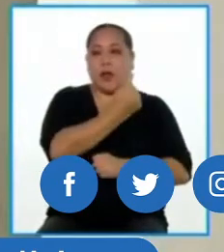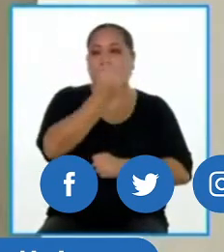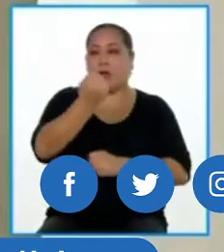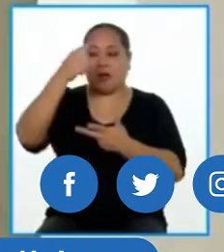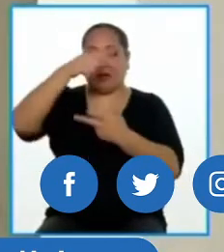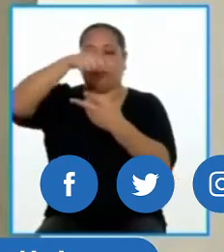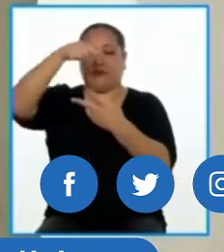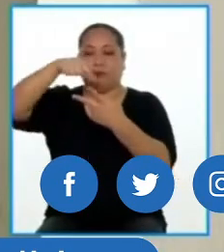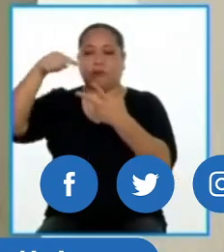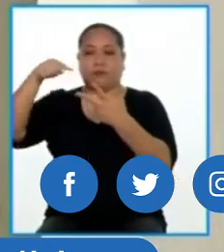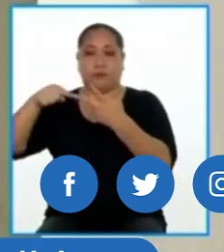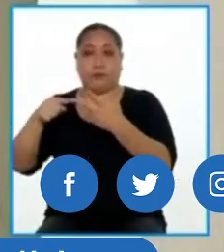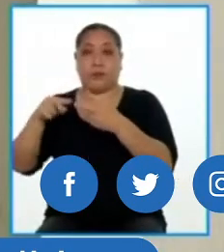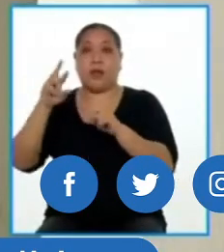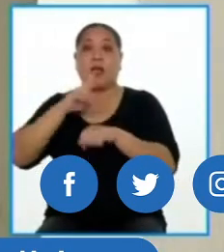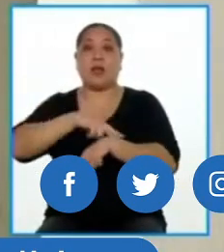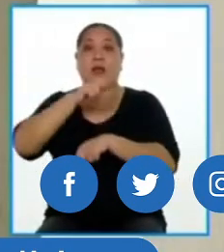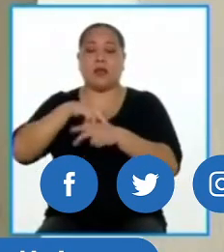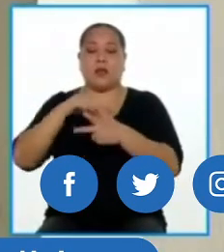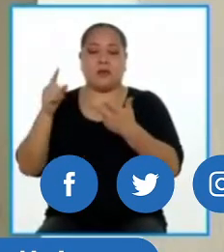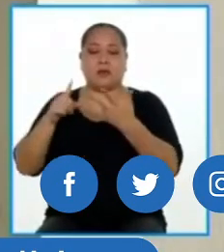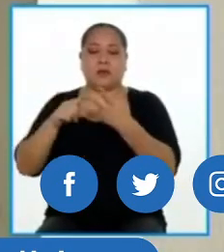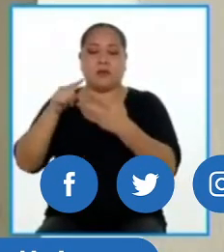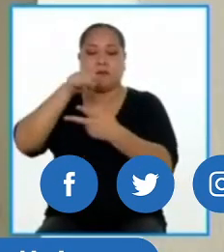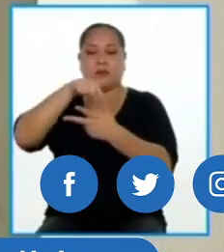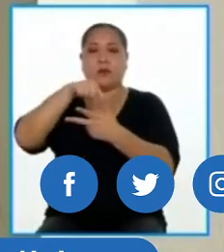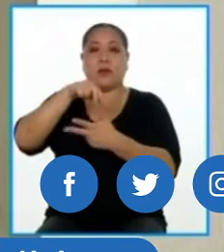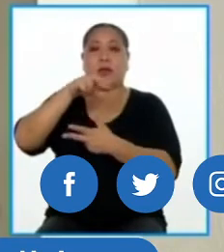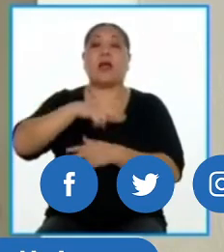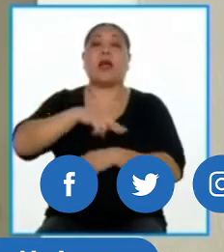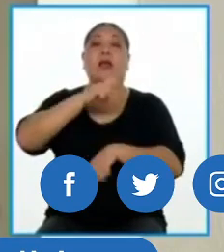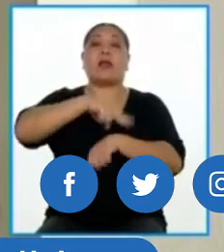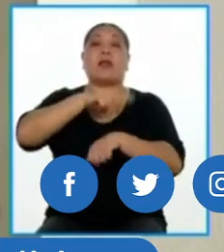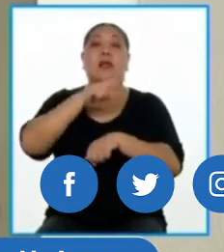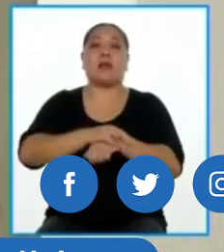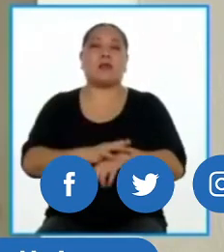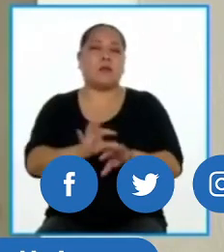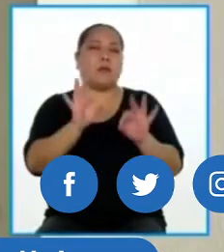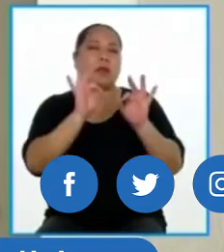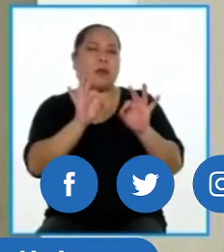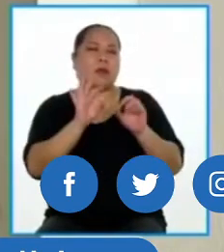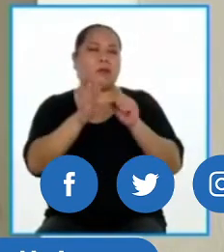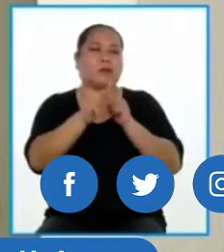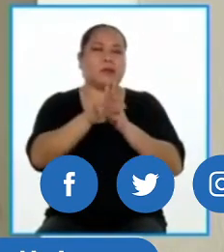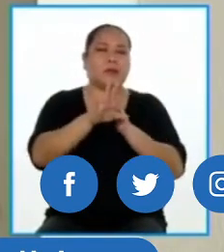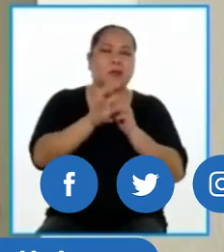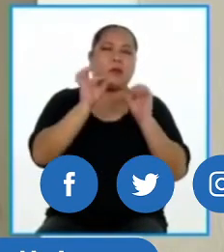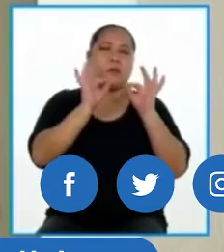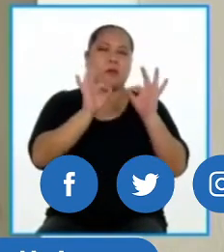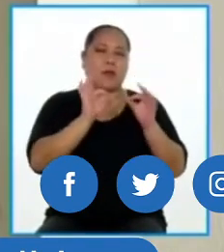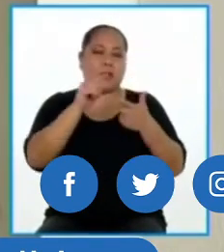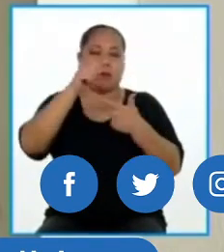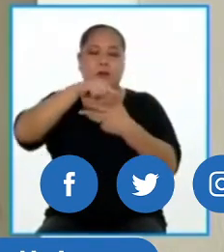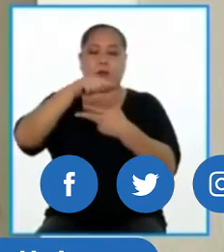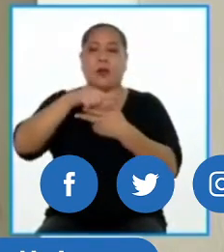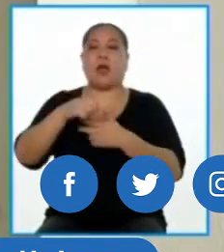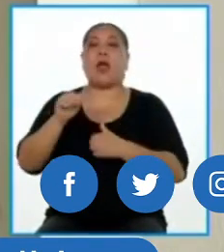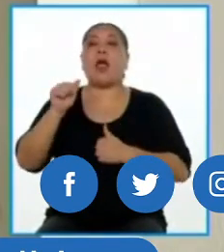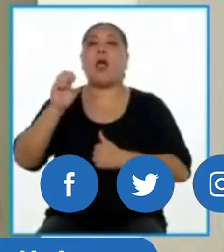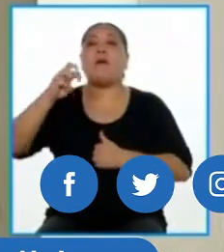grupos de regiones, para las regiones que tienen alerta moderada, es decir, Amazonas,